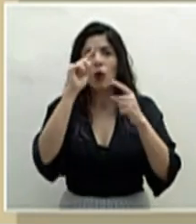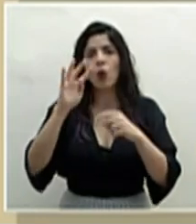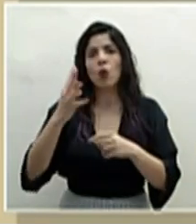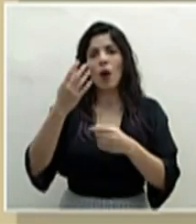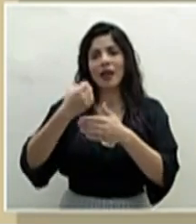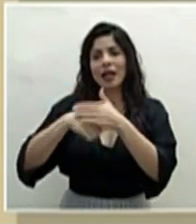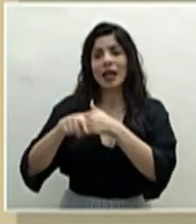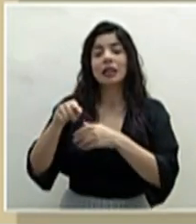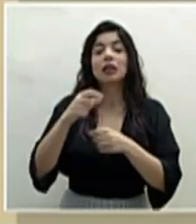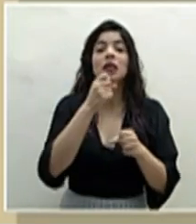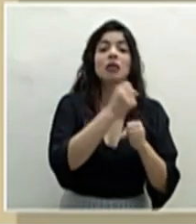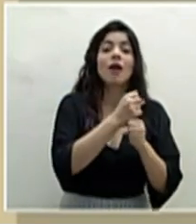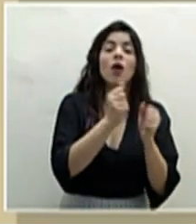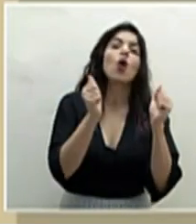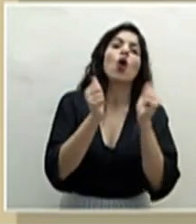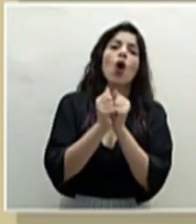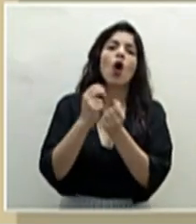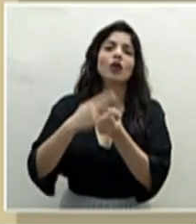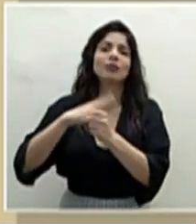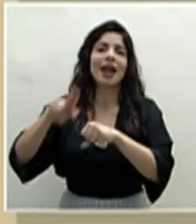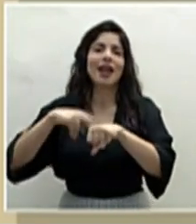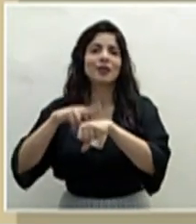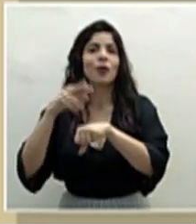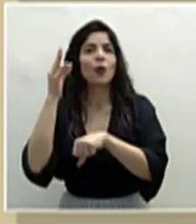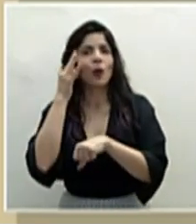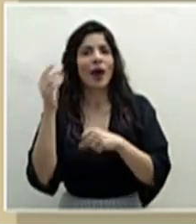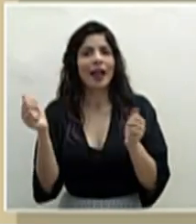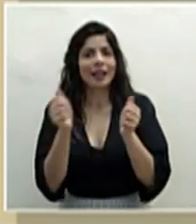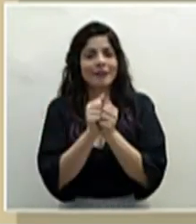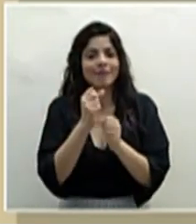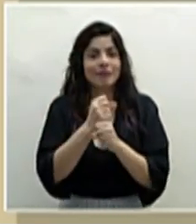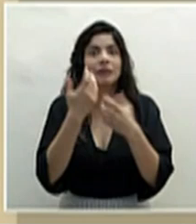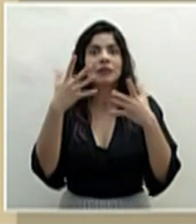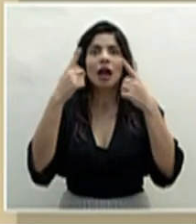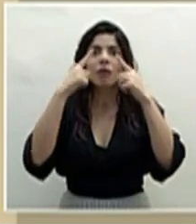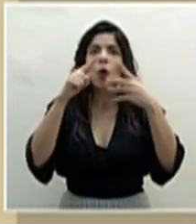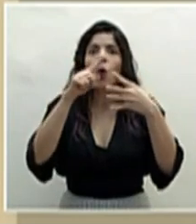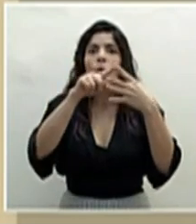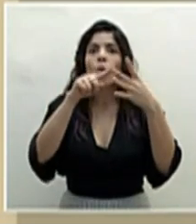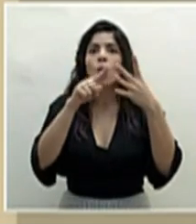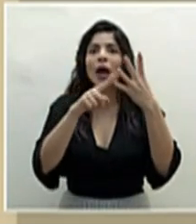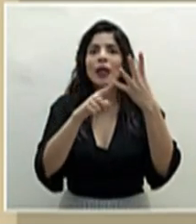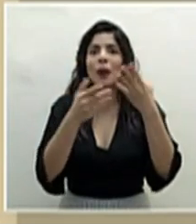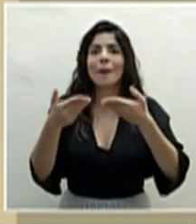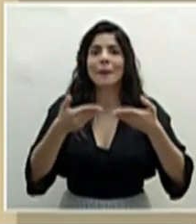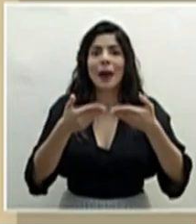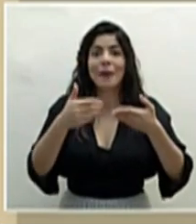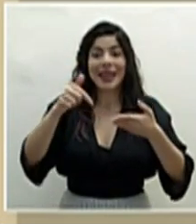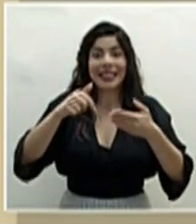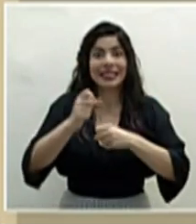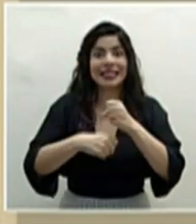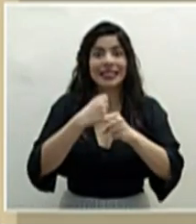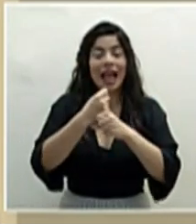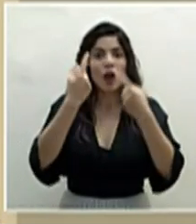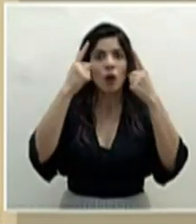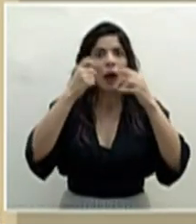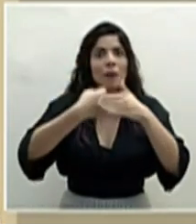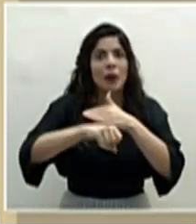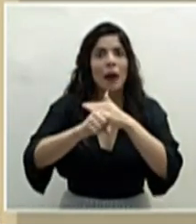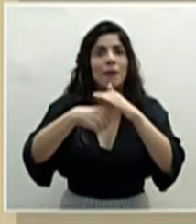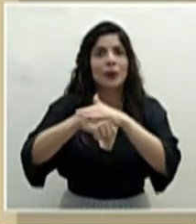Nacional de las Mujeres. Y hacemos un reconocimiento de que ya son cuatro que han nacido este año y